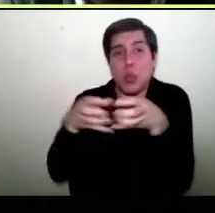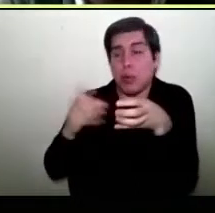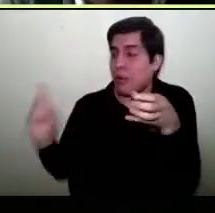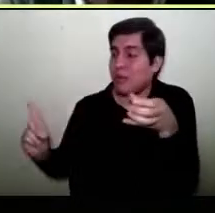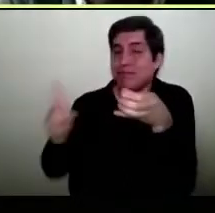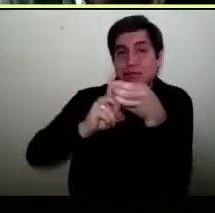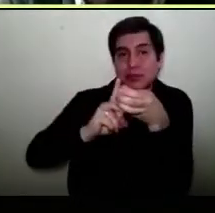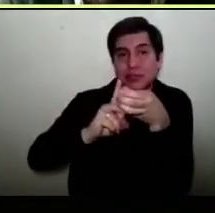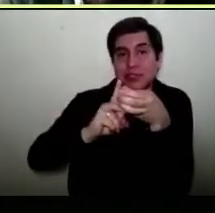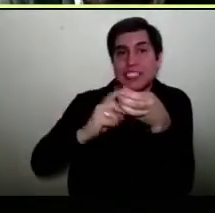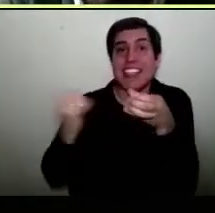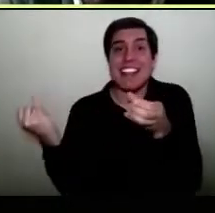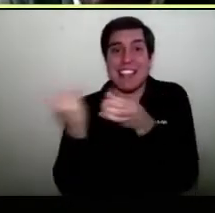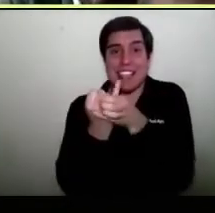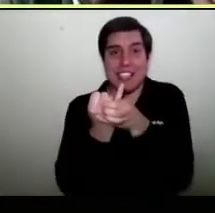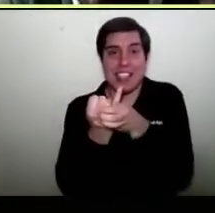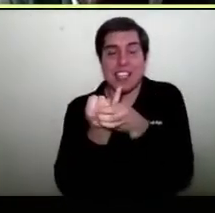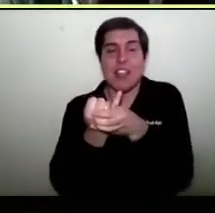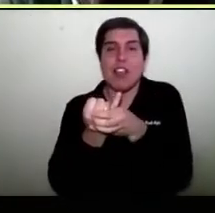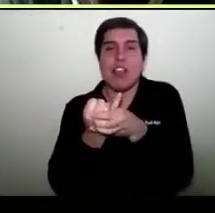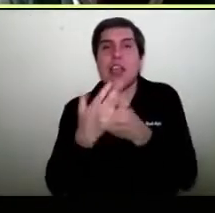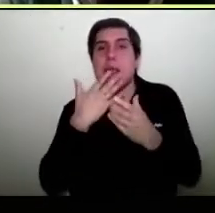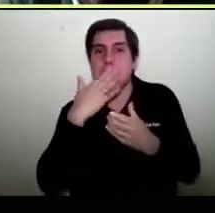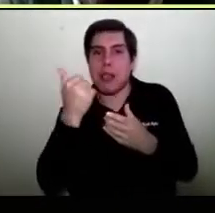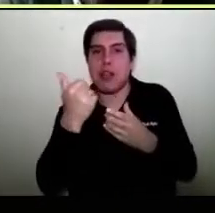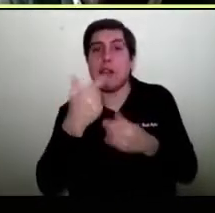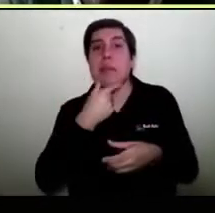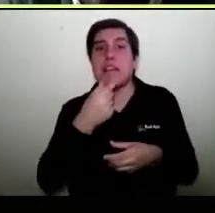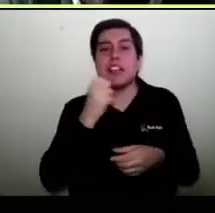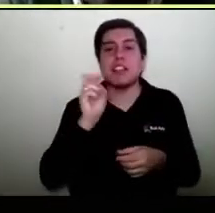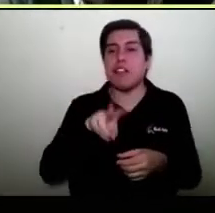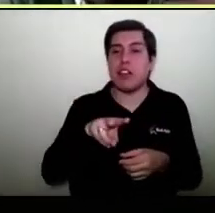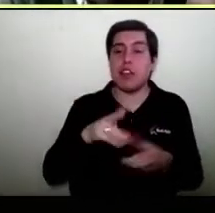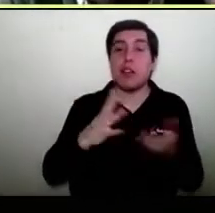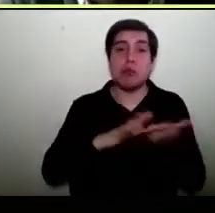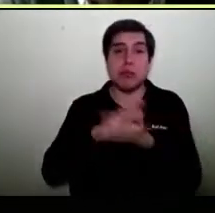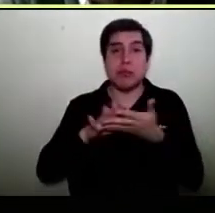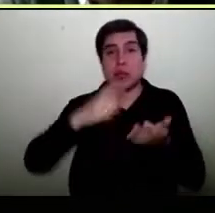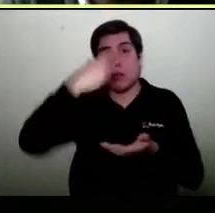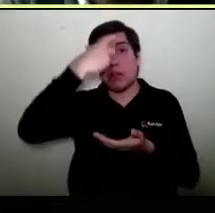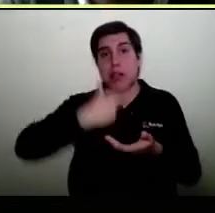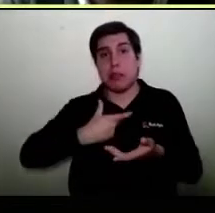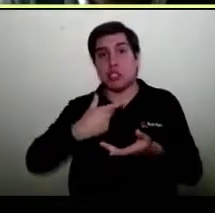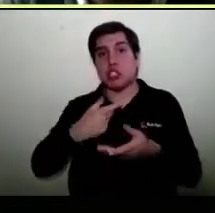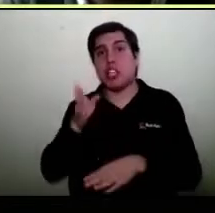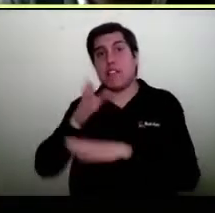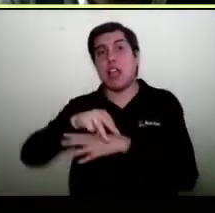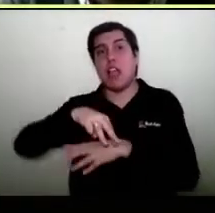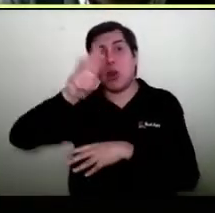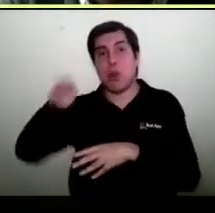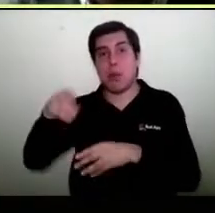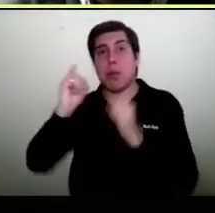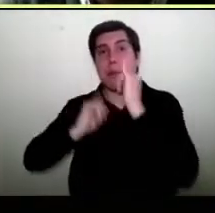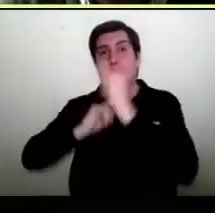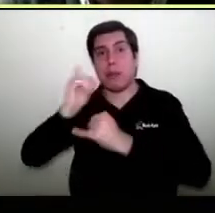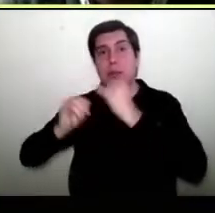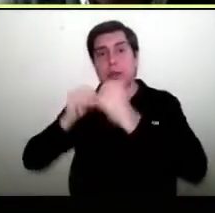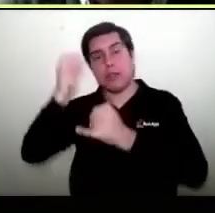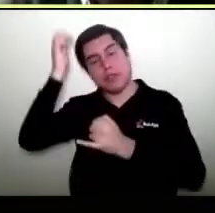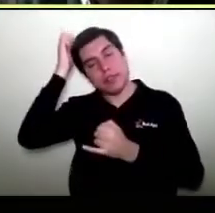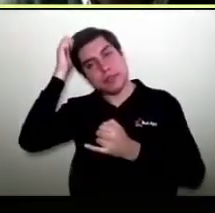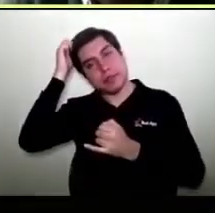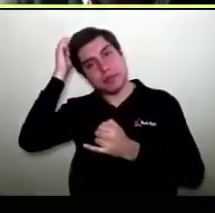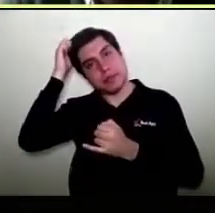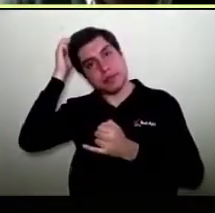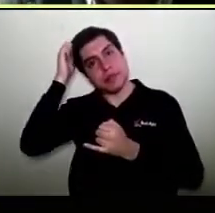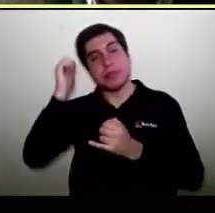en conjunto. Entonces, si la gente, volviendo al tema de la mascota, llega a un mall virtual por su mascota, puede